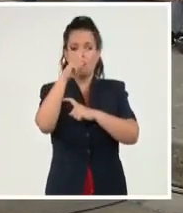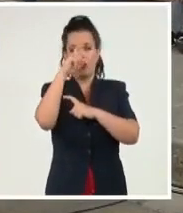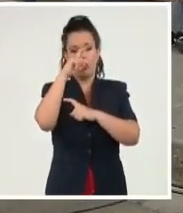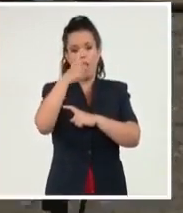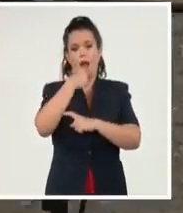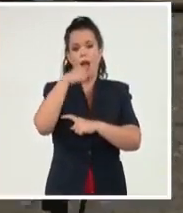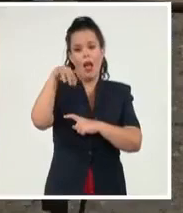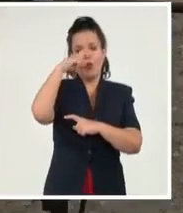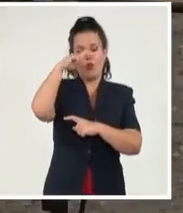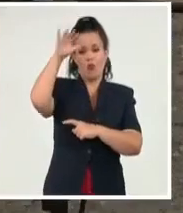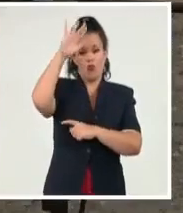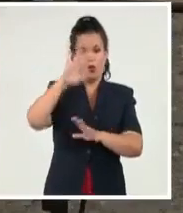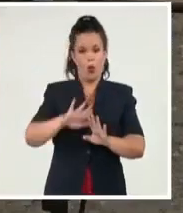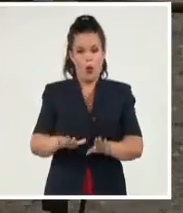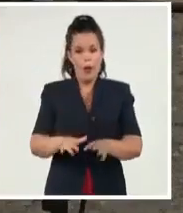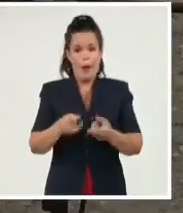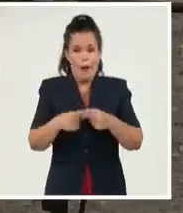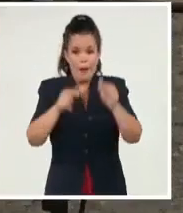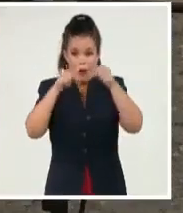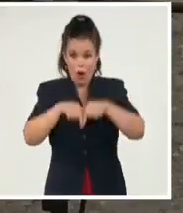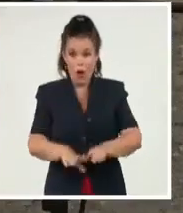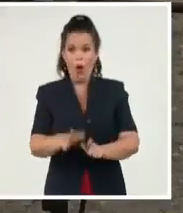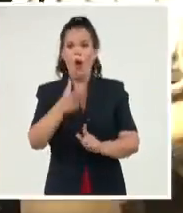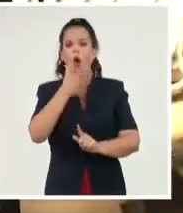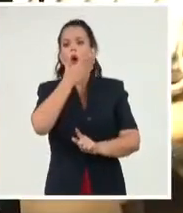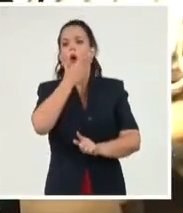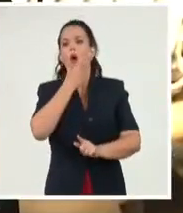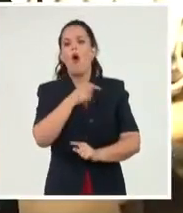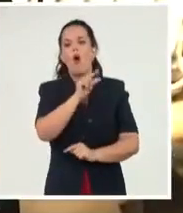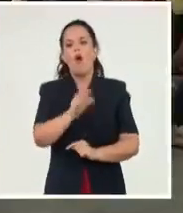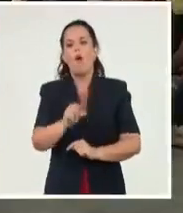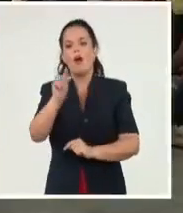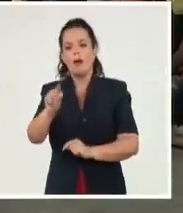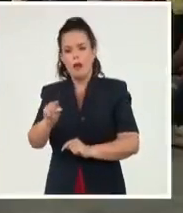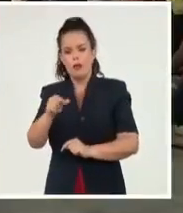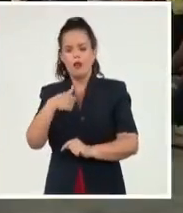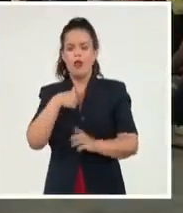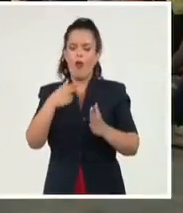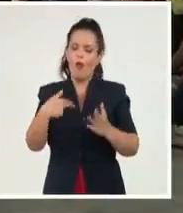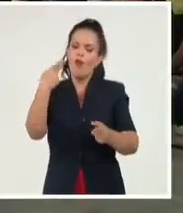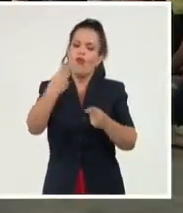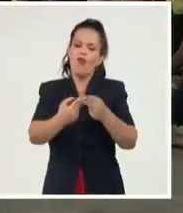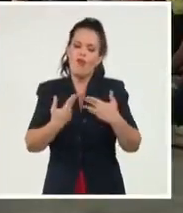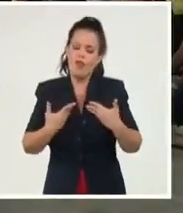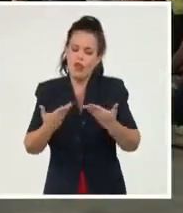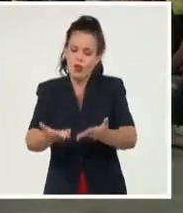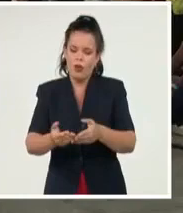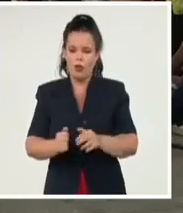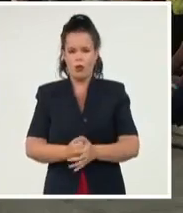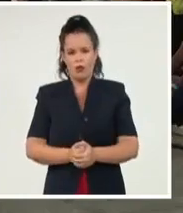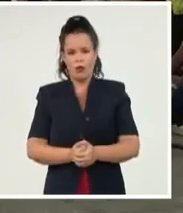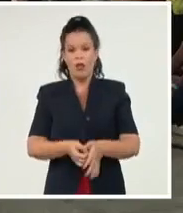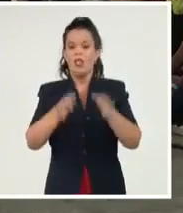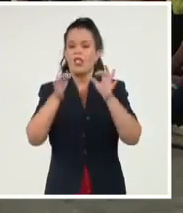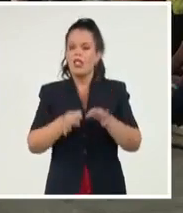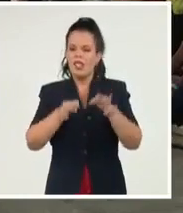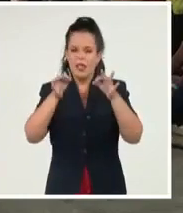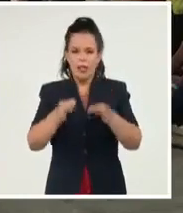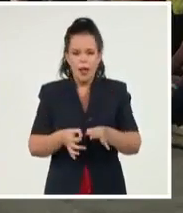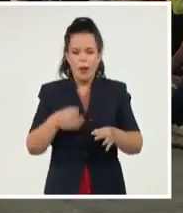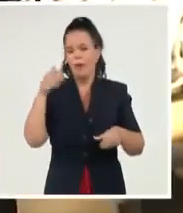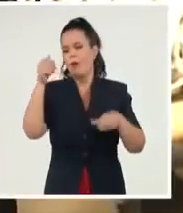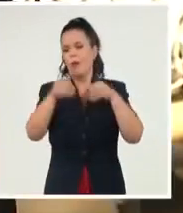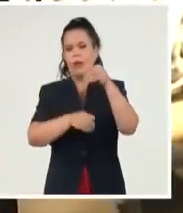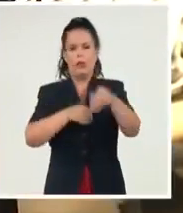de eso, yo sí creo en eso, y yo sí creo en la juventud. Y por eso van a estar ustedes siempre presentes, siempre les vamos a